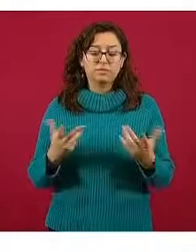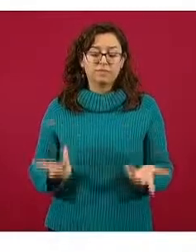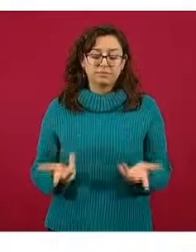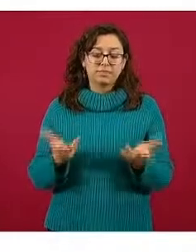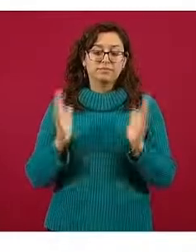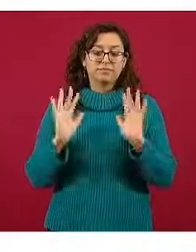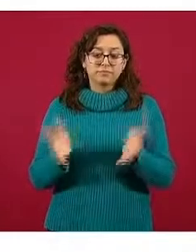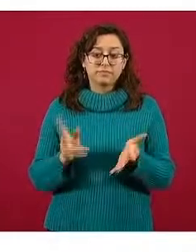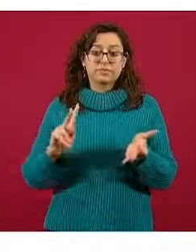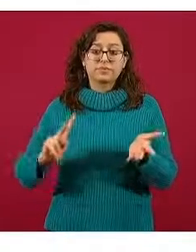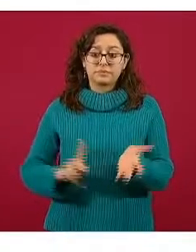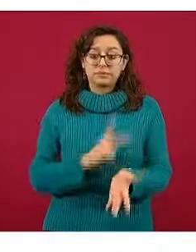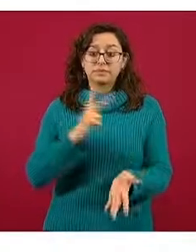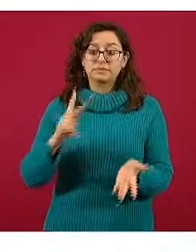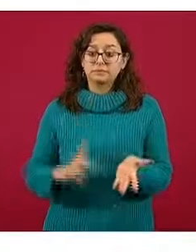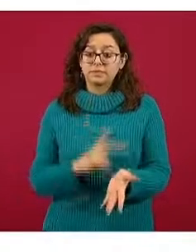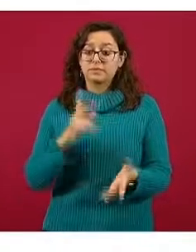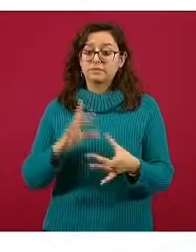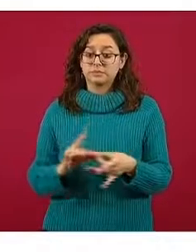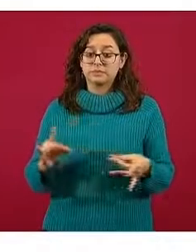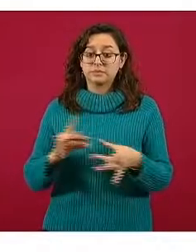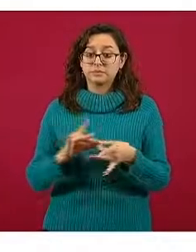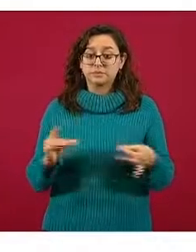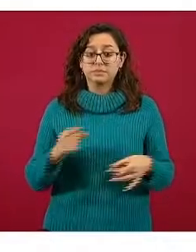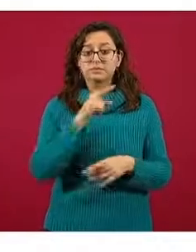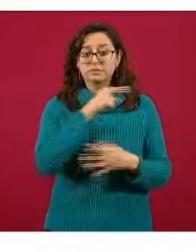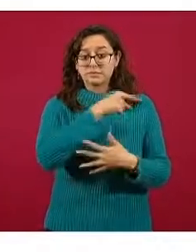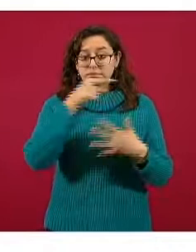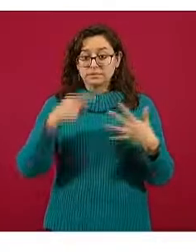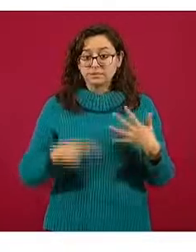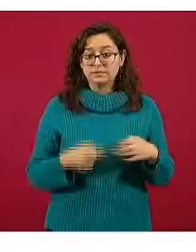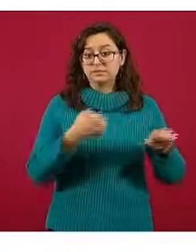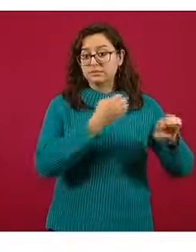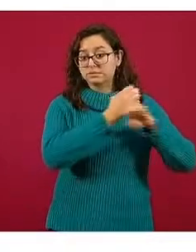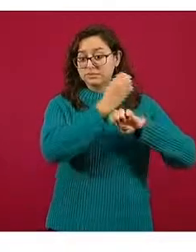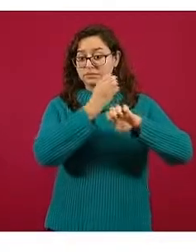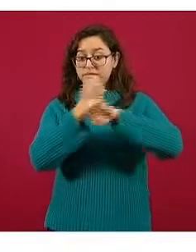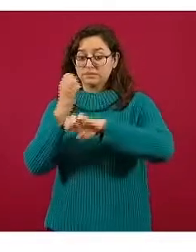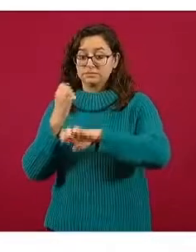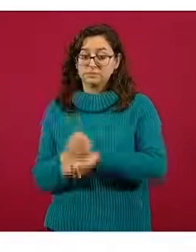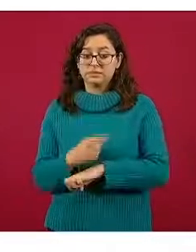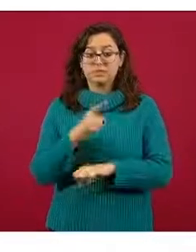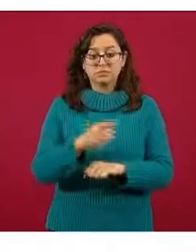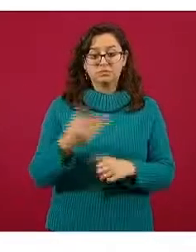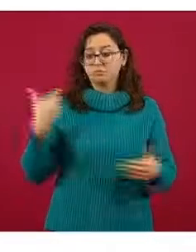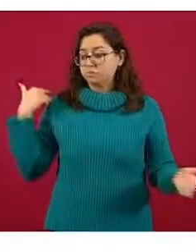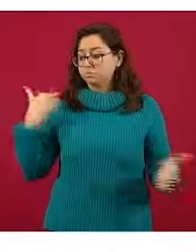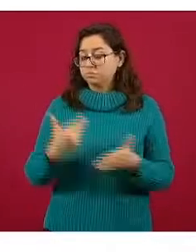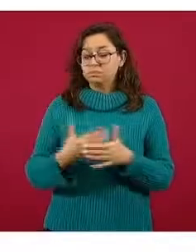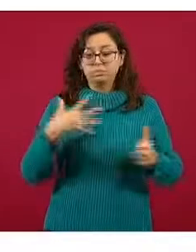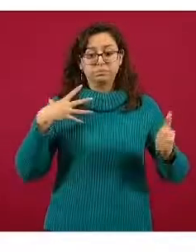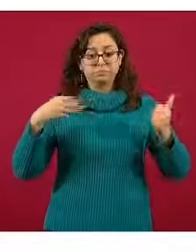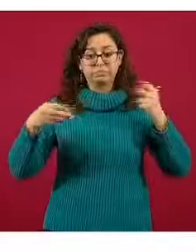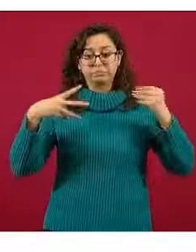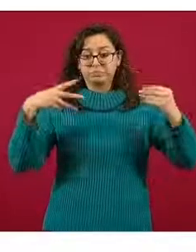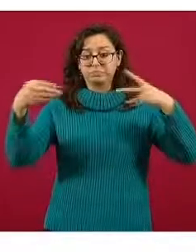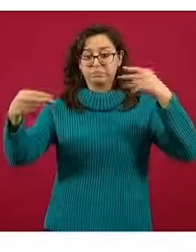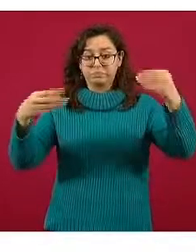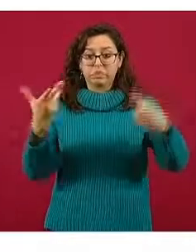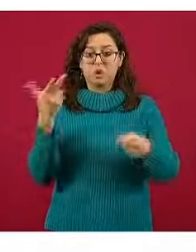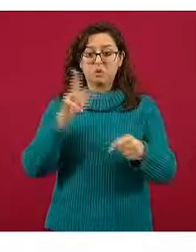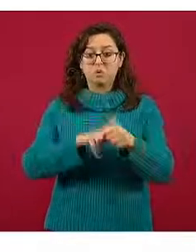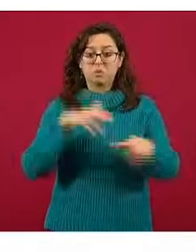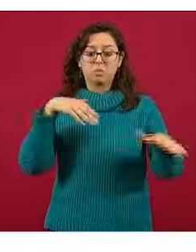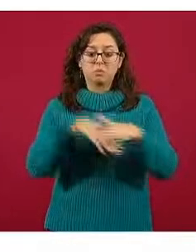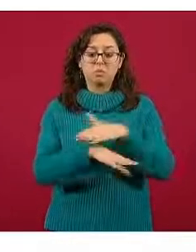hemos, esta cantidad de entidades federativas, como ya lo hemos comentado, ha crecido en últimas semanas, dado que la